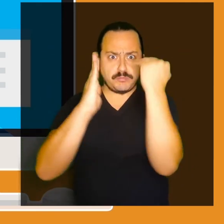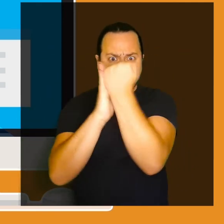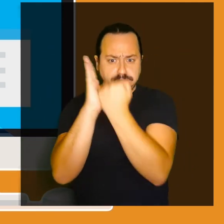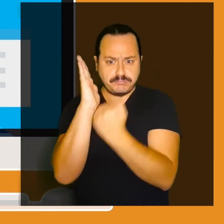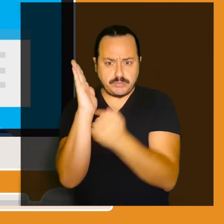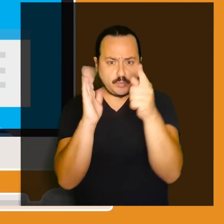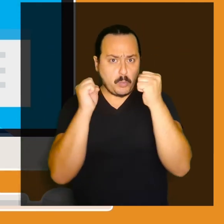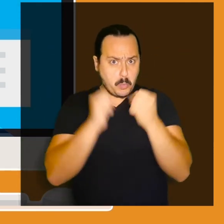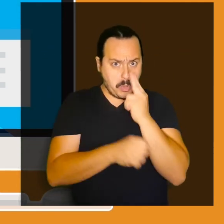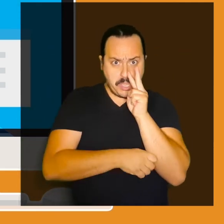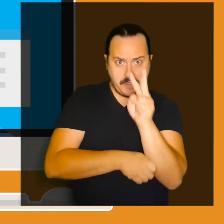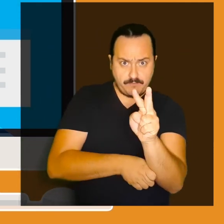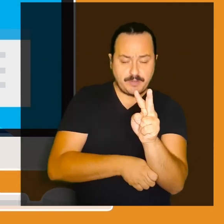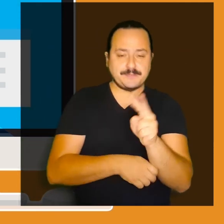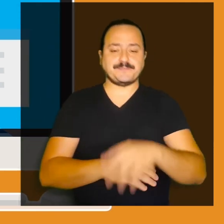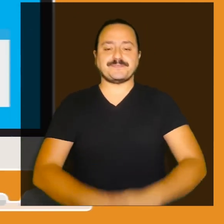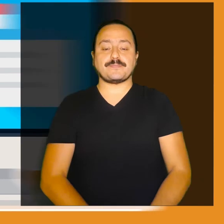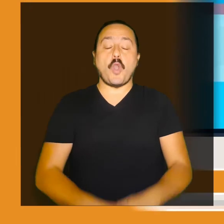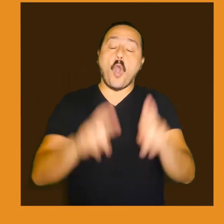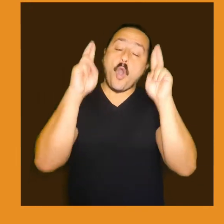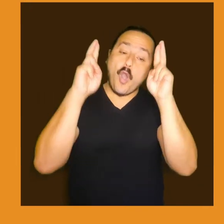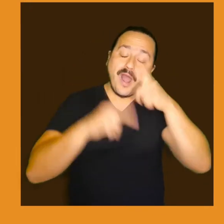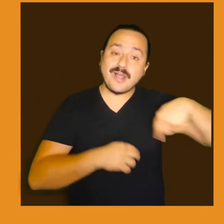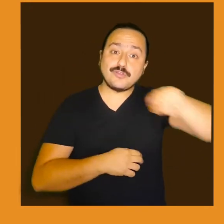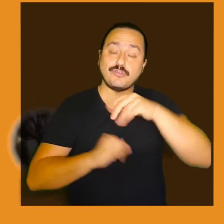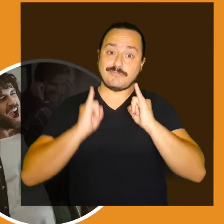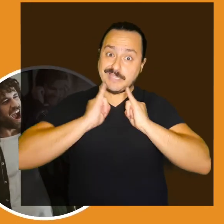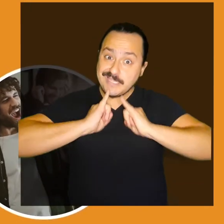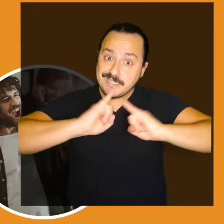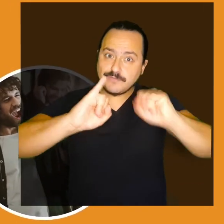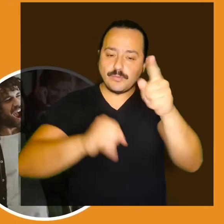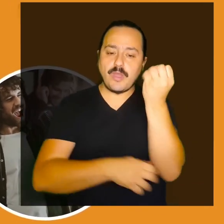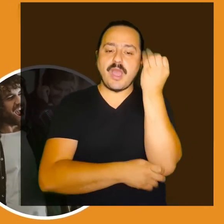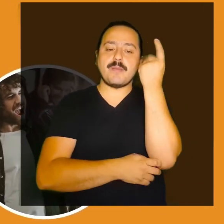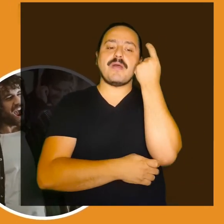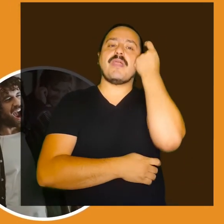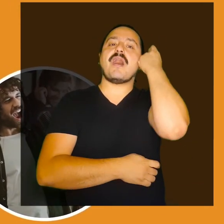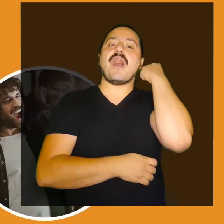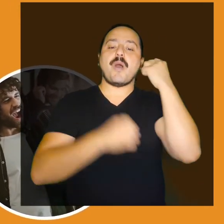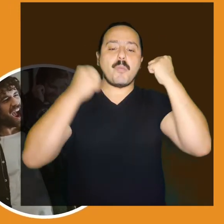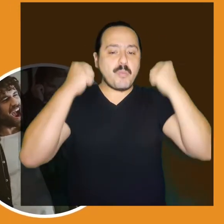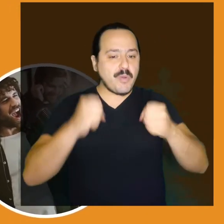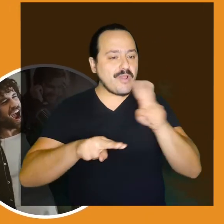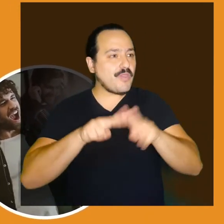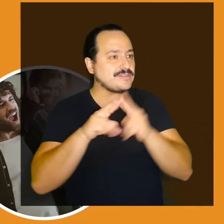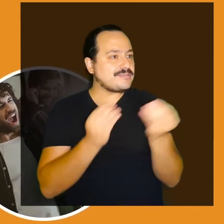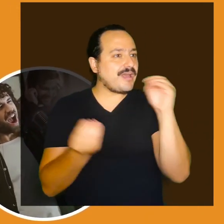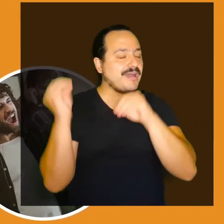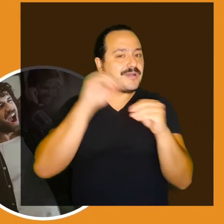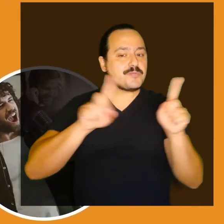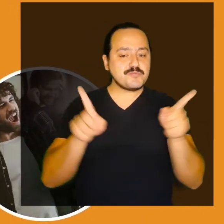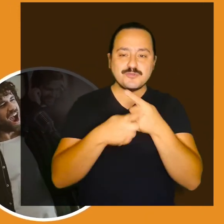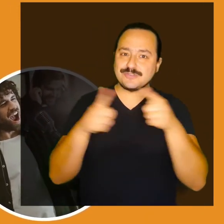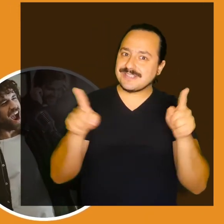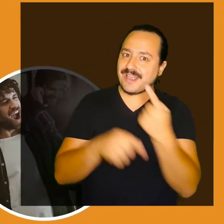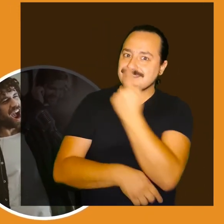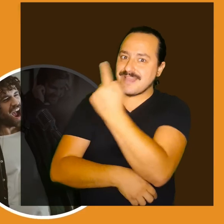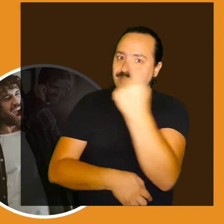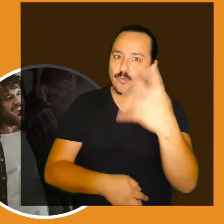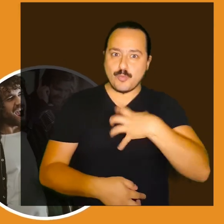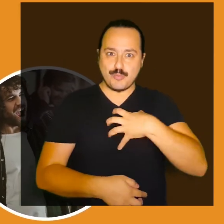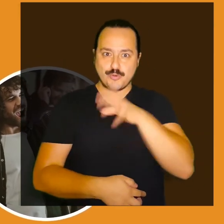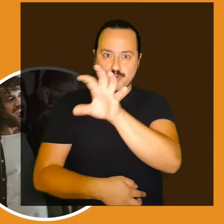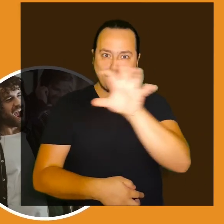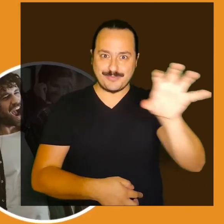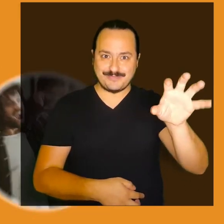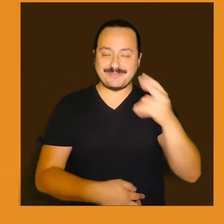.com o tutoriales disponibles en YouTube. Esperamos hayan aprendido un buen método para aprender canciones desde su esencia. ¡Nos